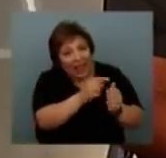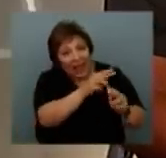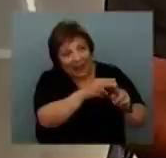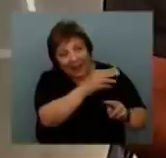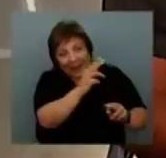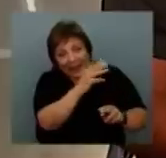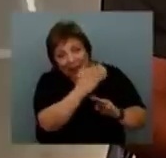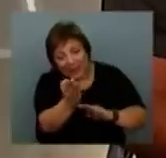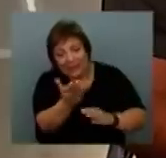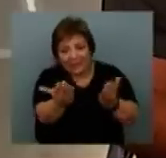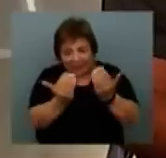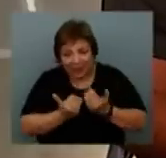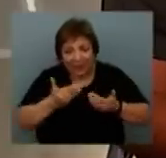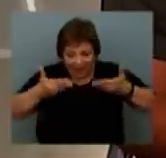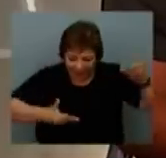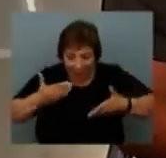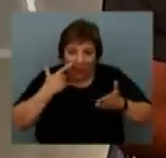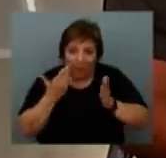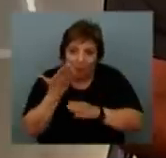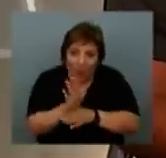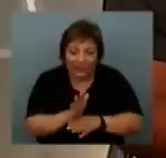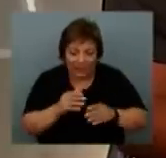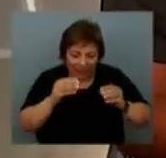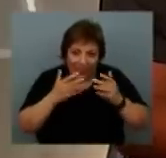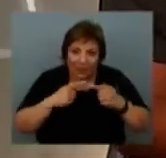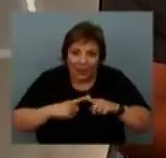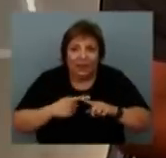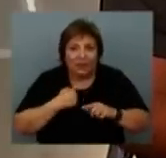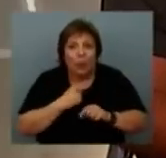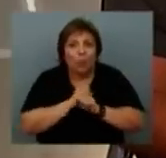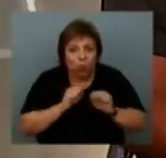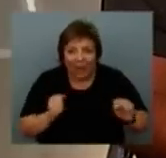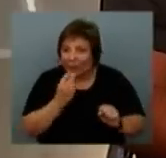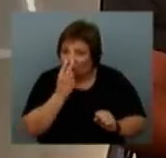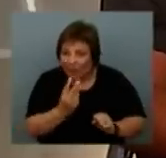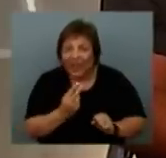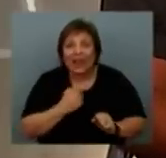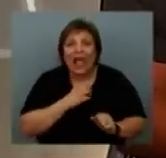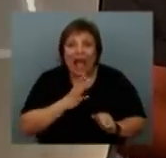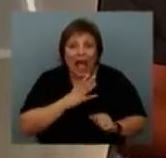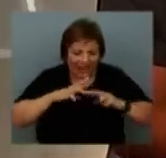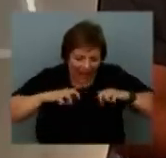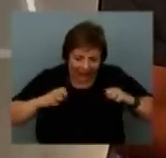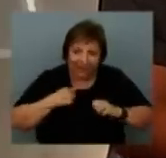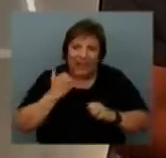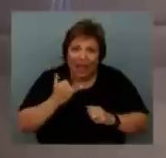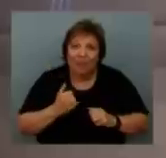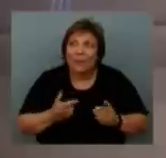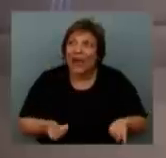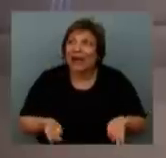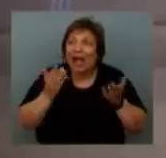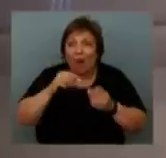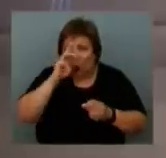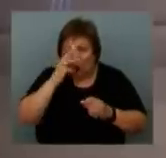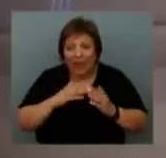visión con tablas que hablan de las posibilidades que nosotros vemos a través de lo que es también la construcción económica del país.